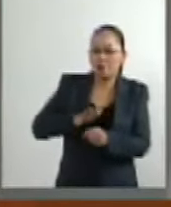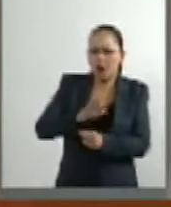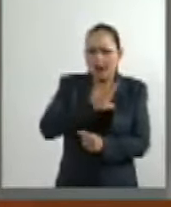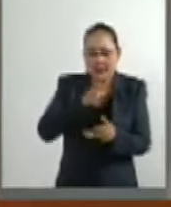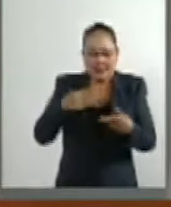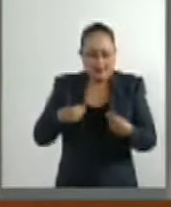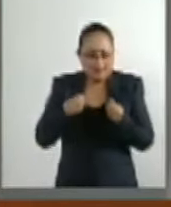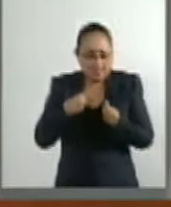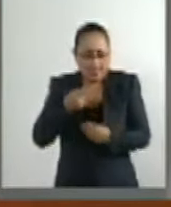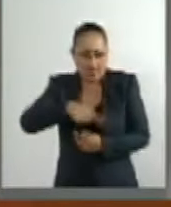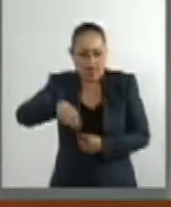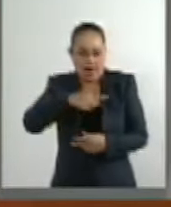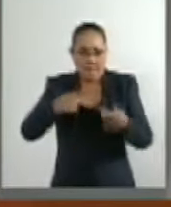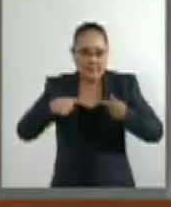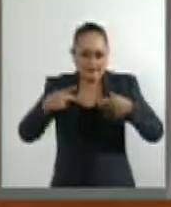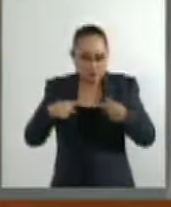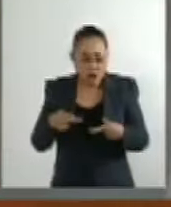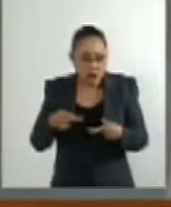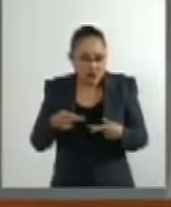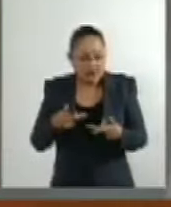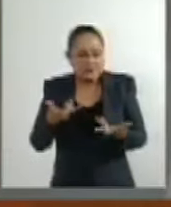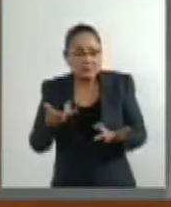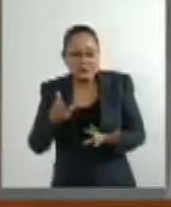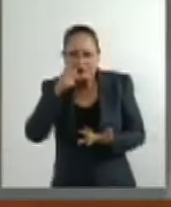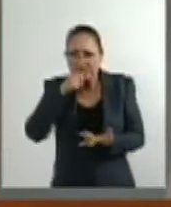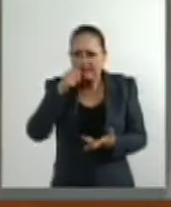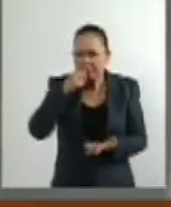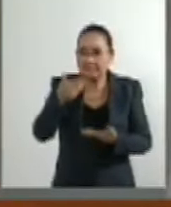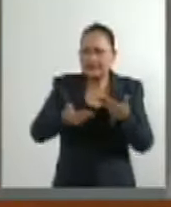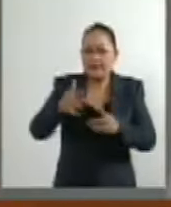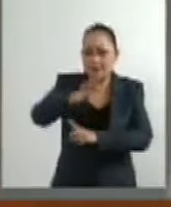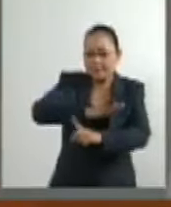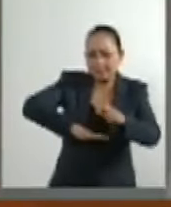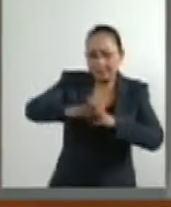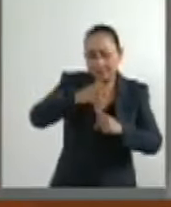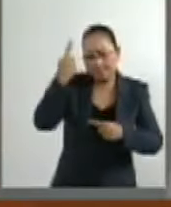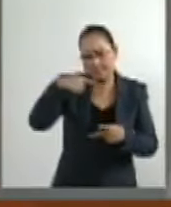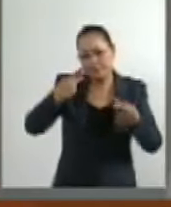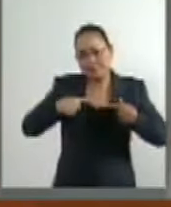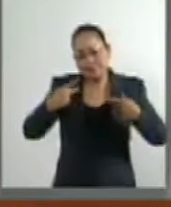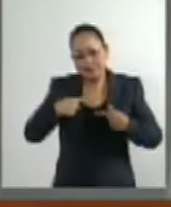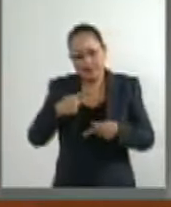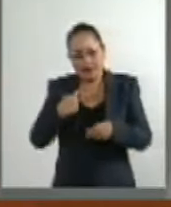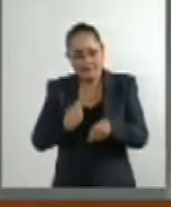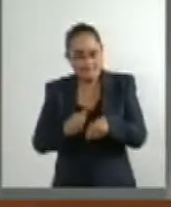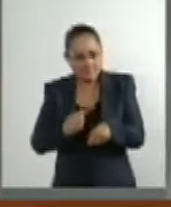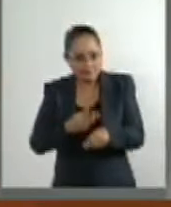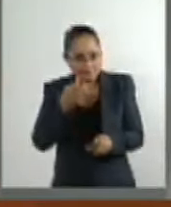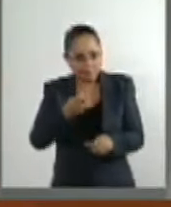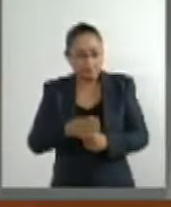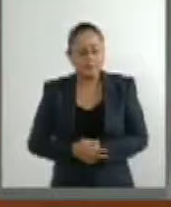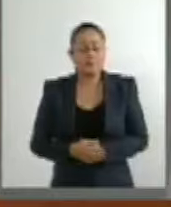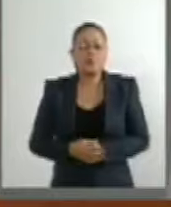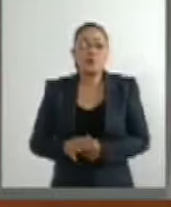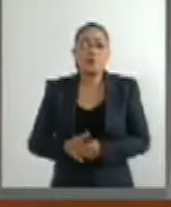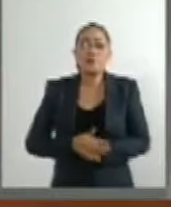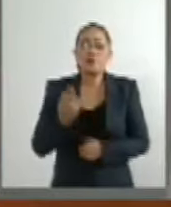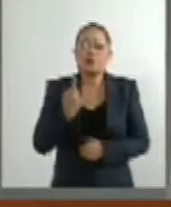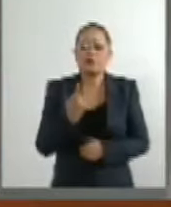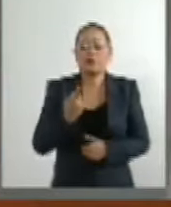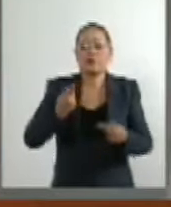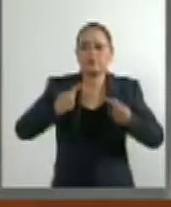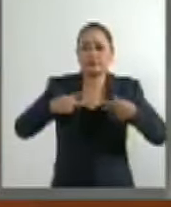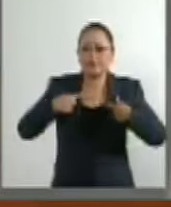personal y de todo el entorno de la persona enferma, ya que las personas que padecen algún tipo de